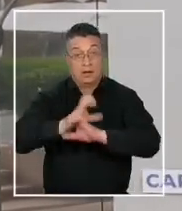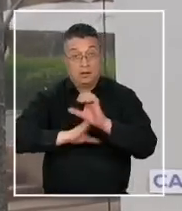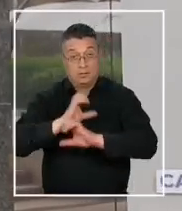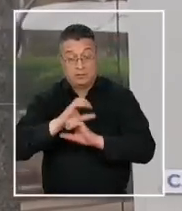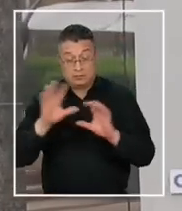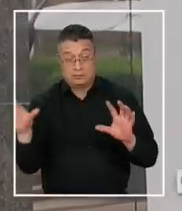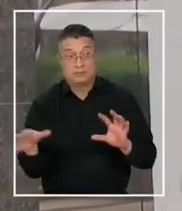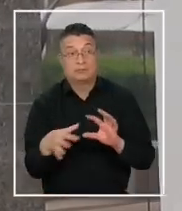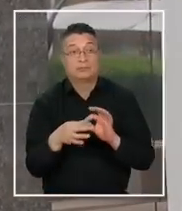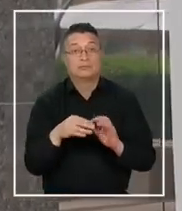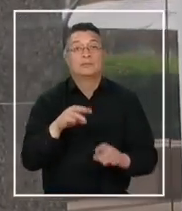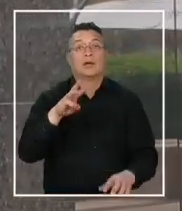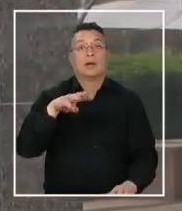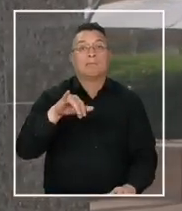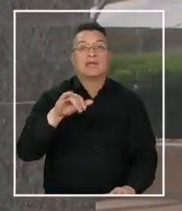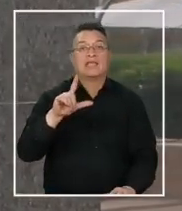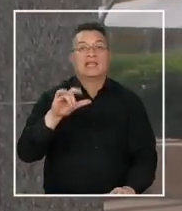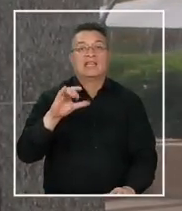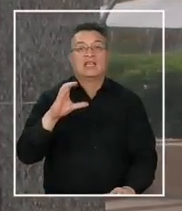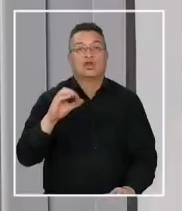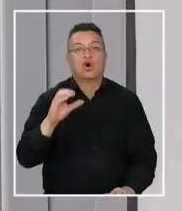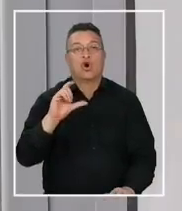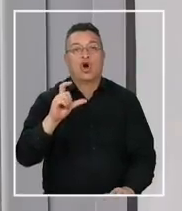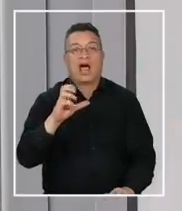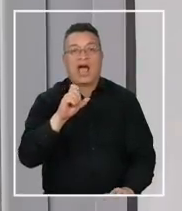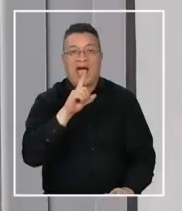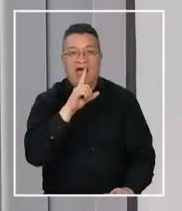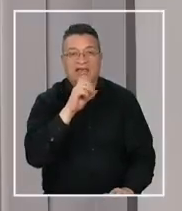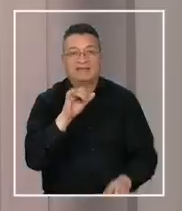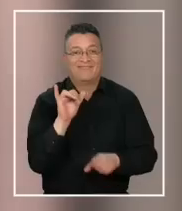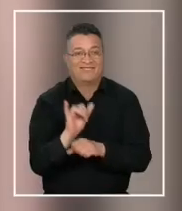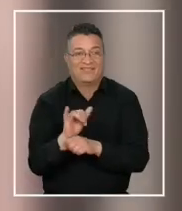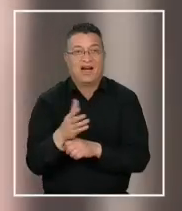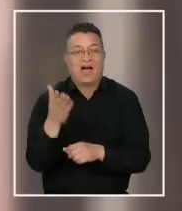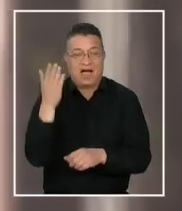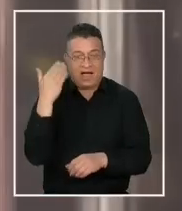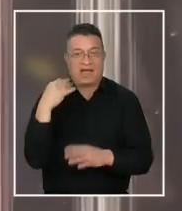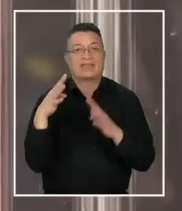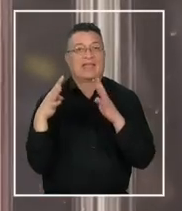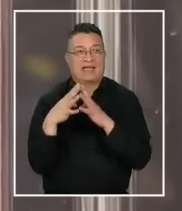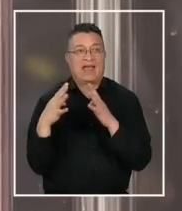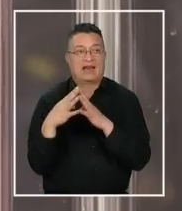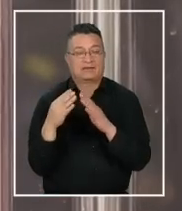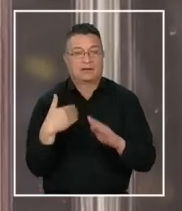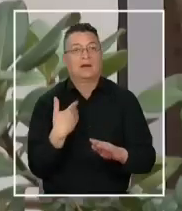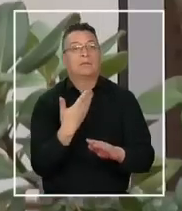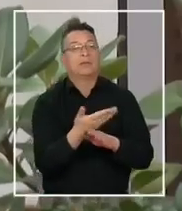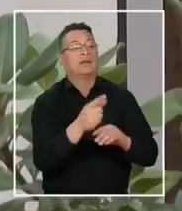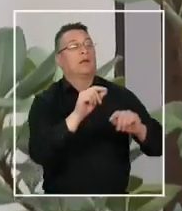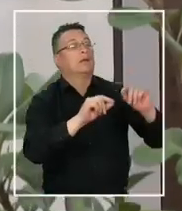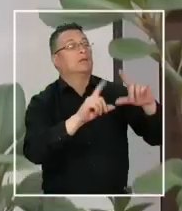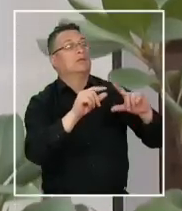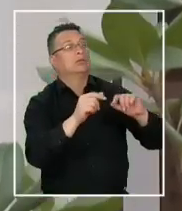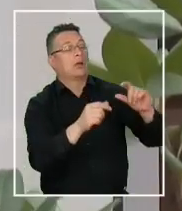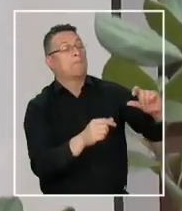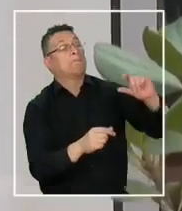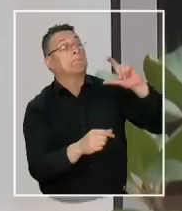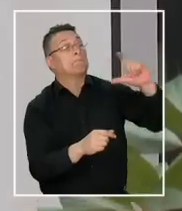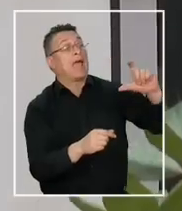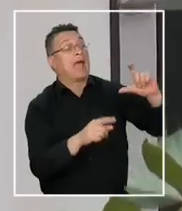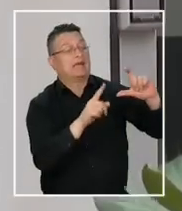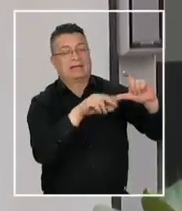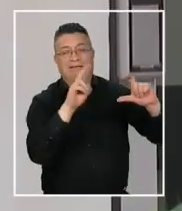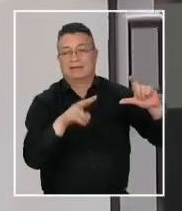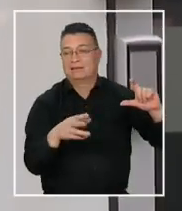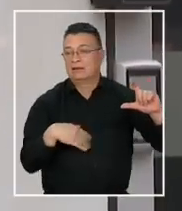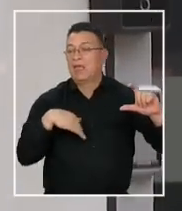vinculada al milí Cogate en una de las aristas del caso, en la que oficiales del Ejército solicitaban cotizaciones con precios mayores a los